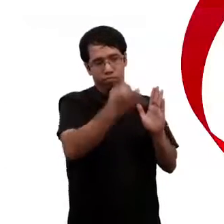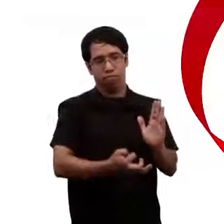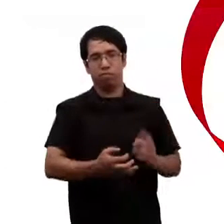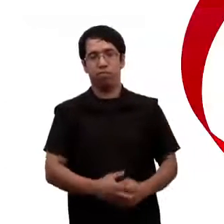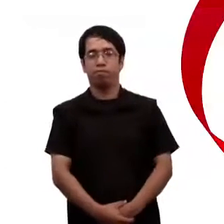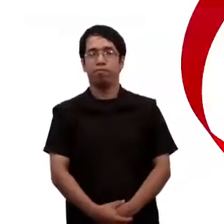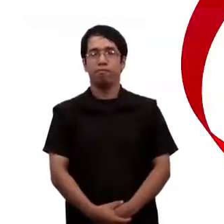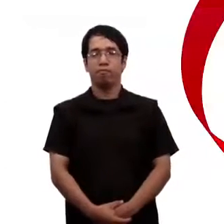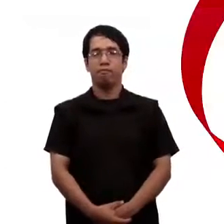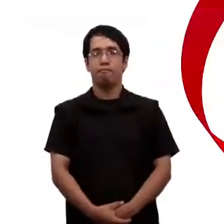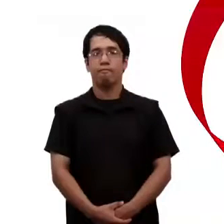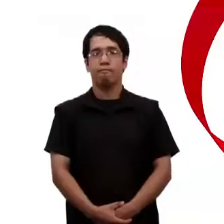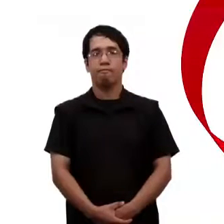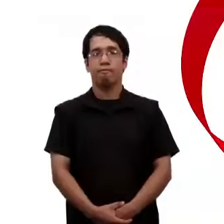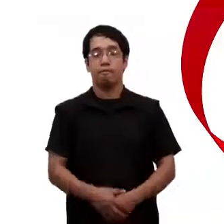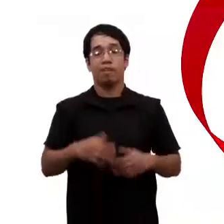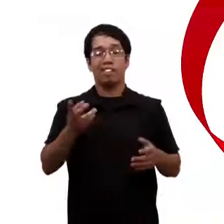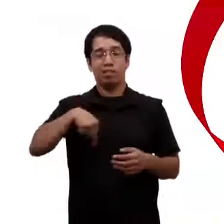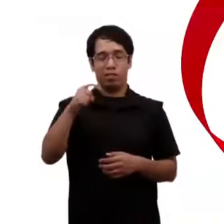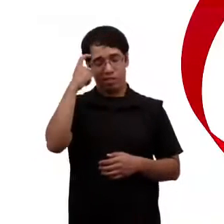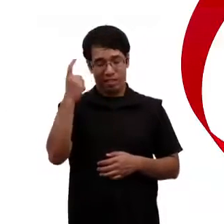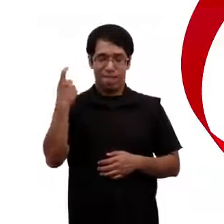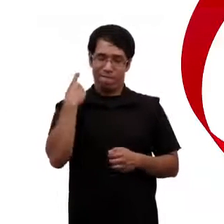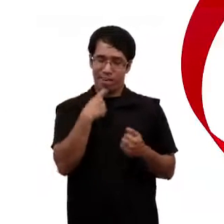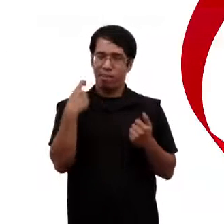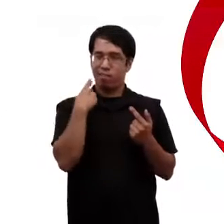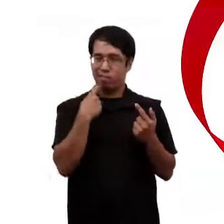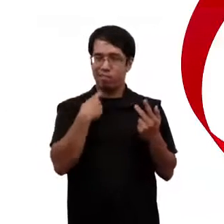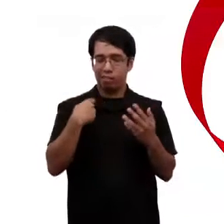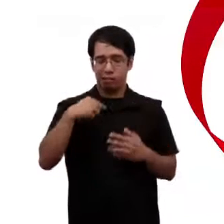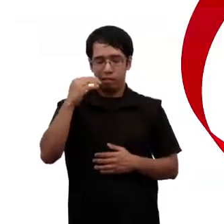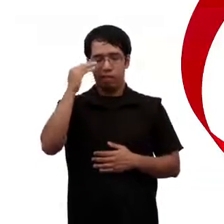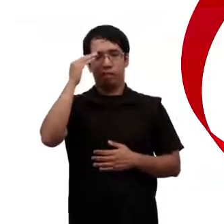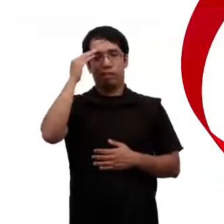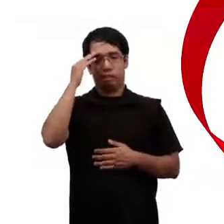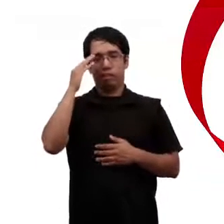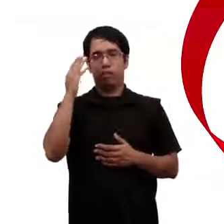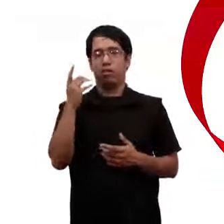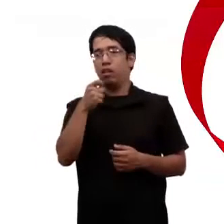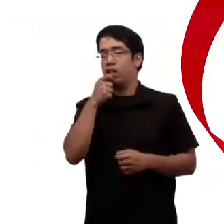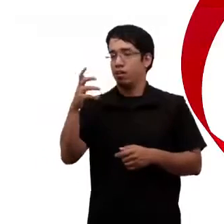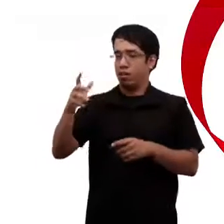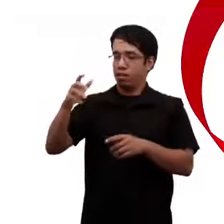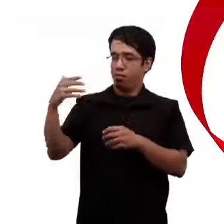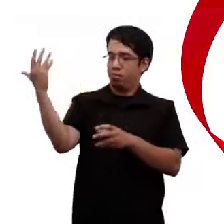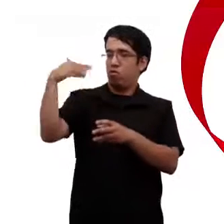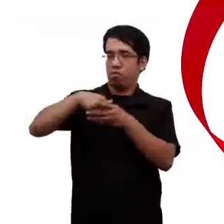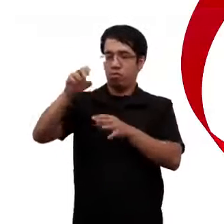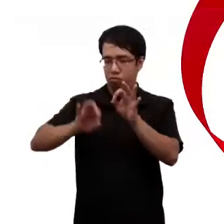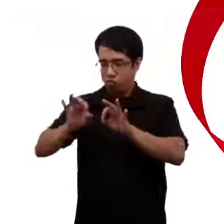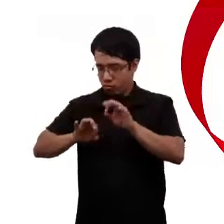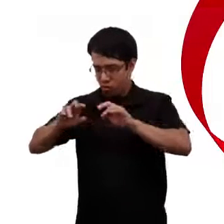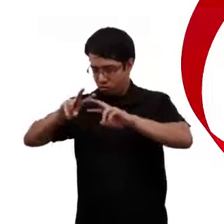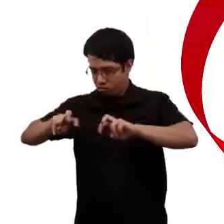Una de las carencias que también dentro del análisis del diseño de políticas públicas habíamos